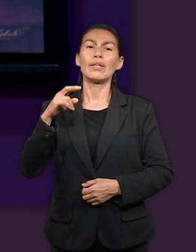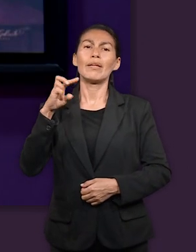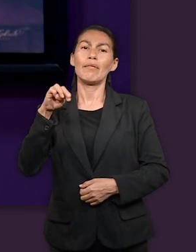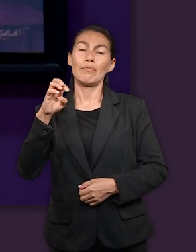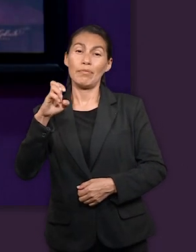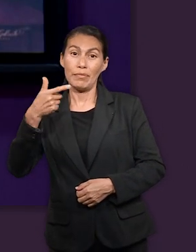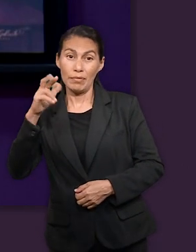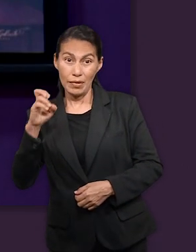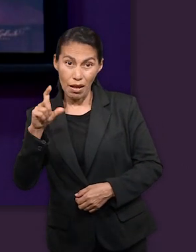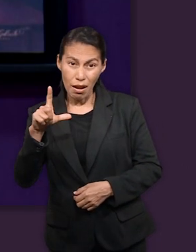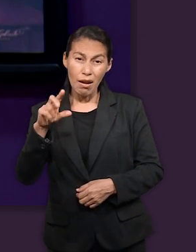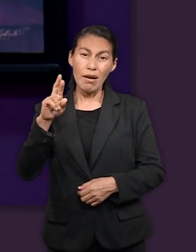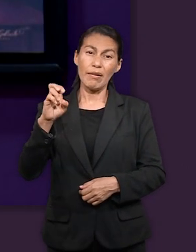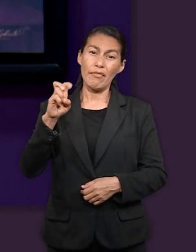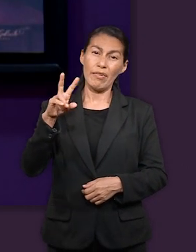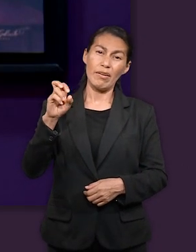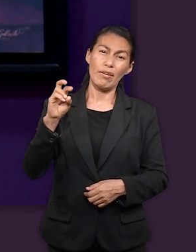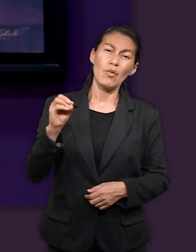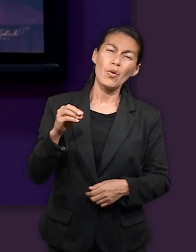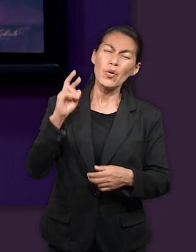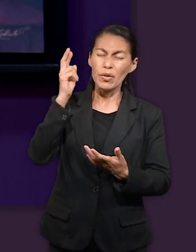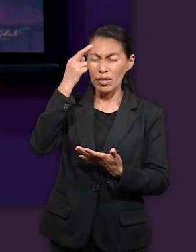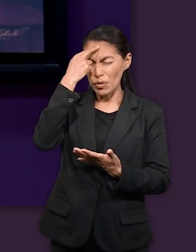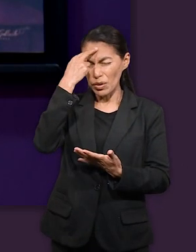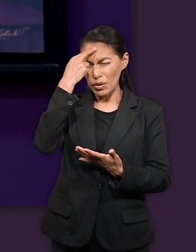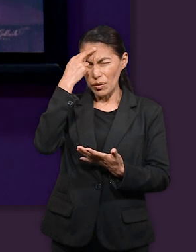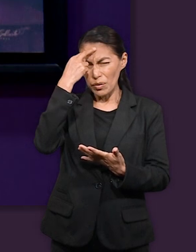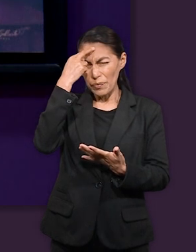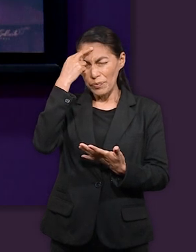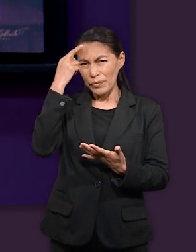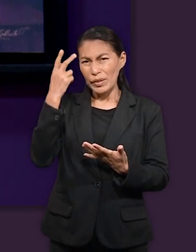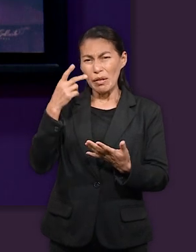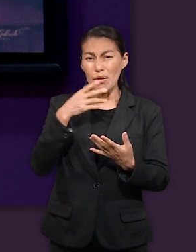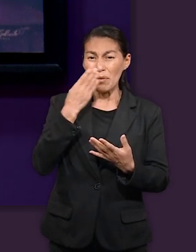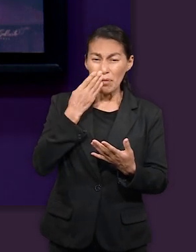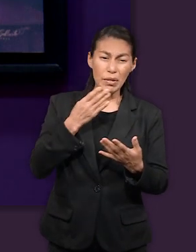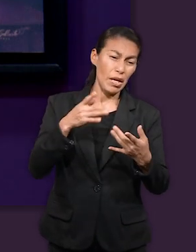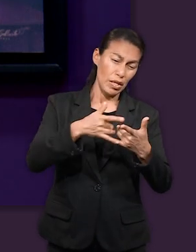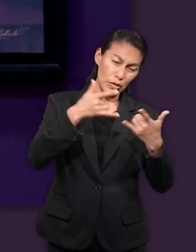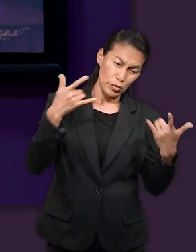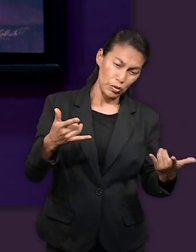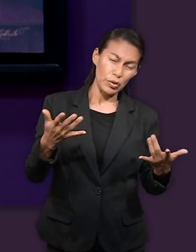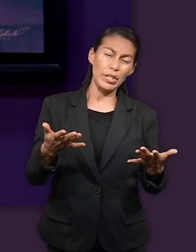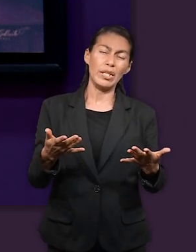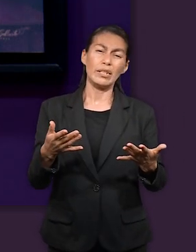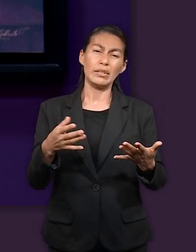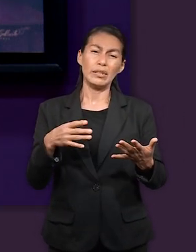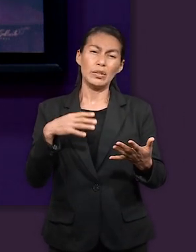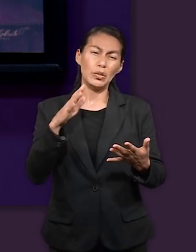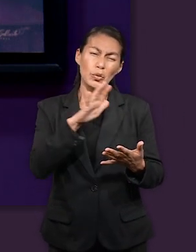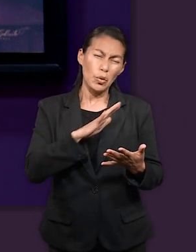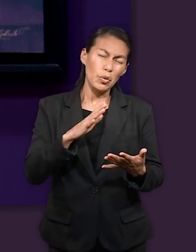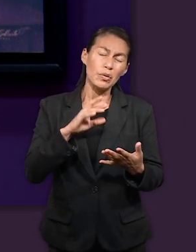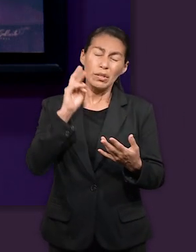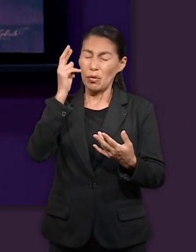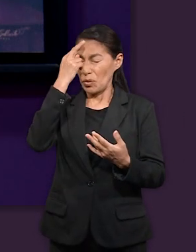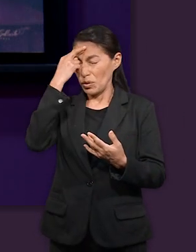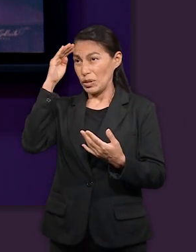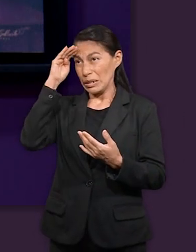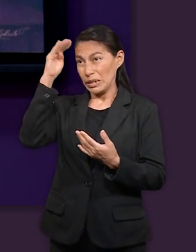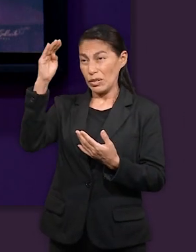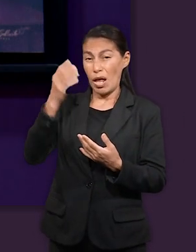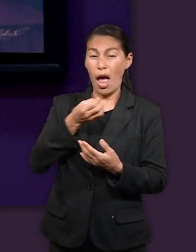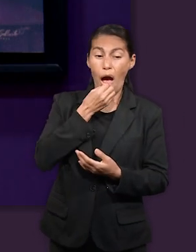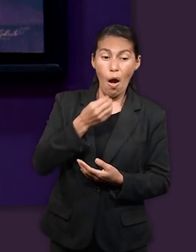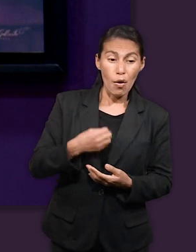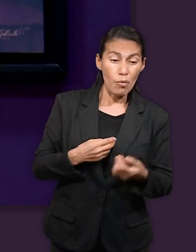mi nombre es Miguel Arturo Rivero y yo mantengo mi confianza en Dios cuando leo las historias bíblicas y sé que a pesar de las